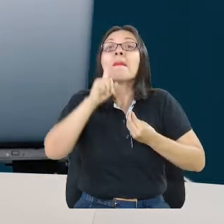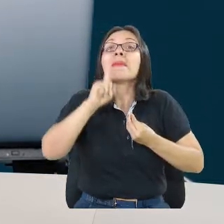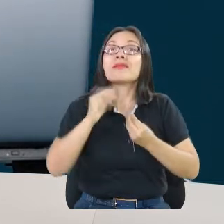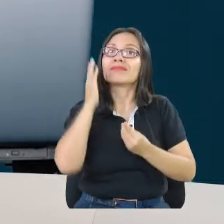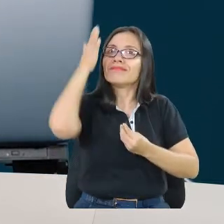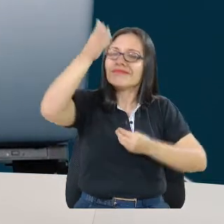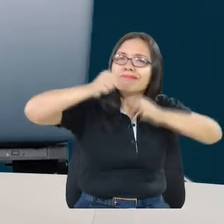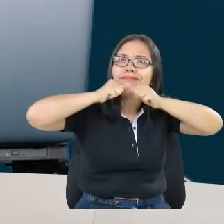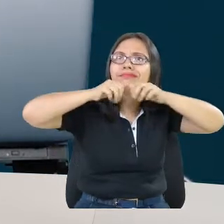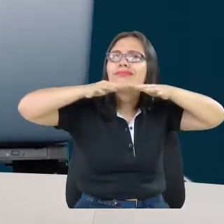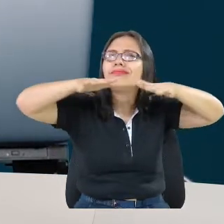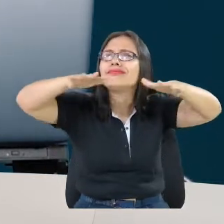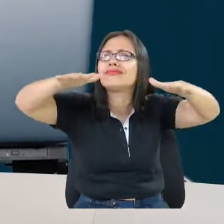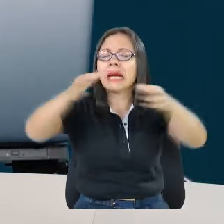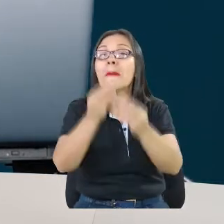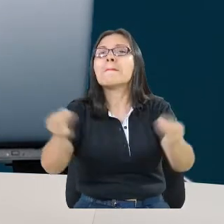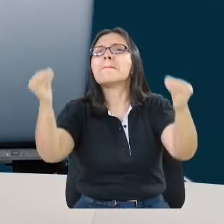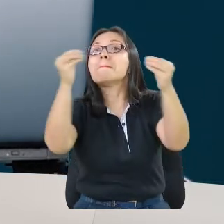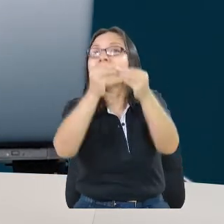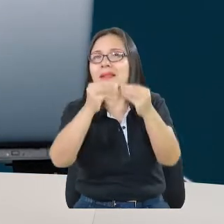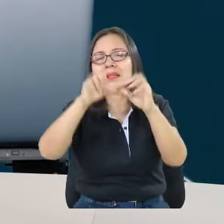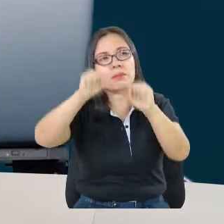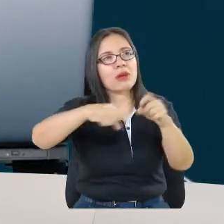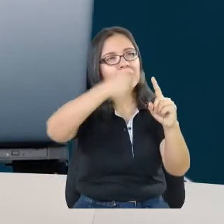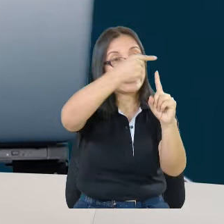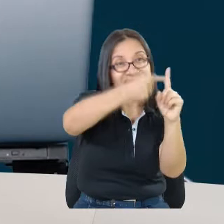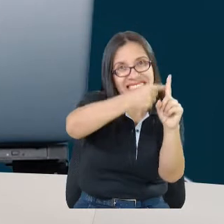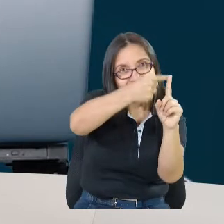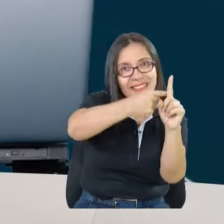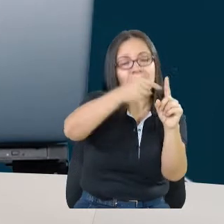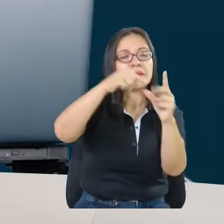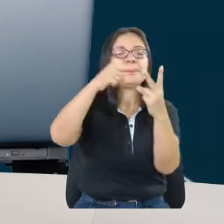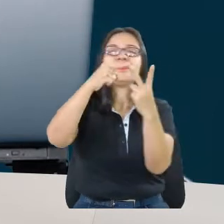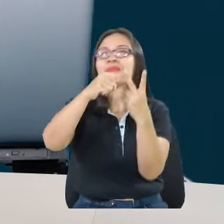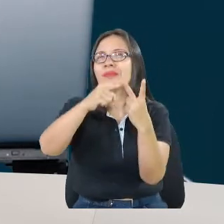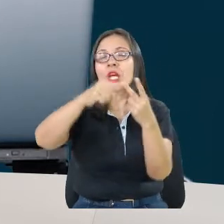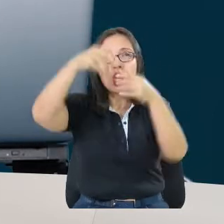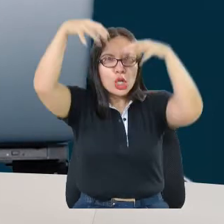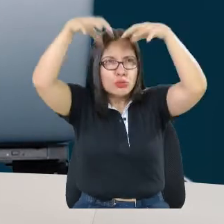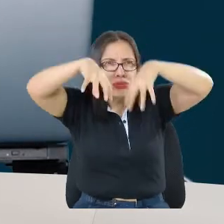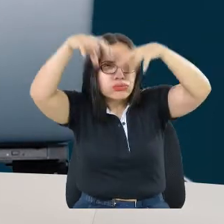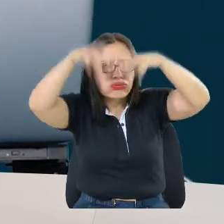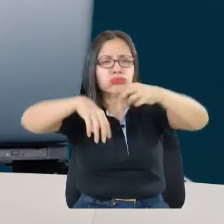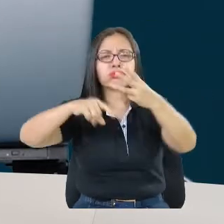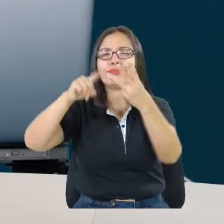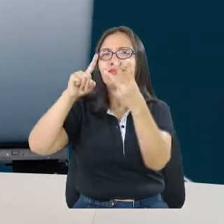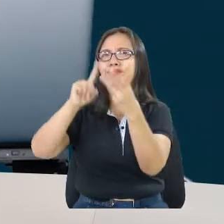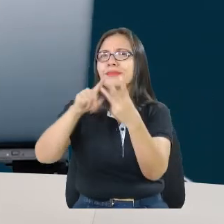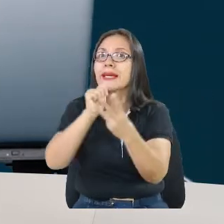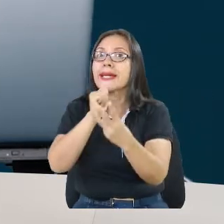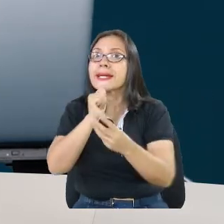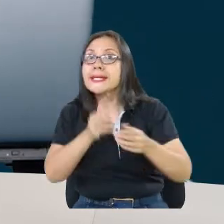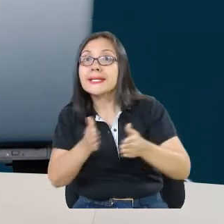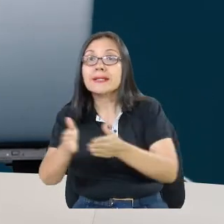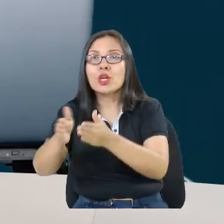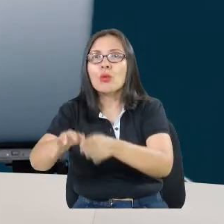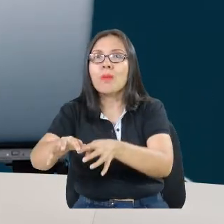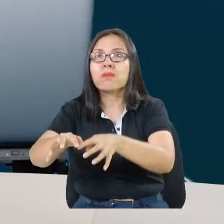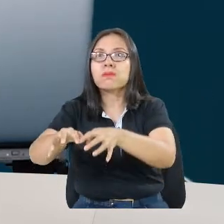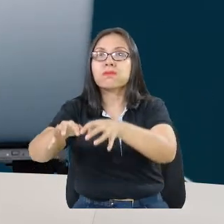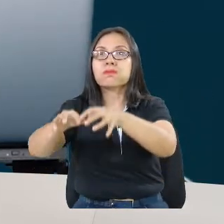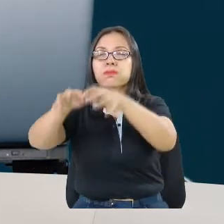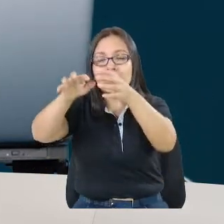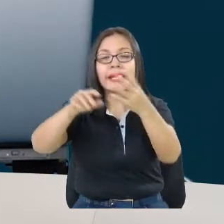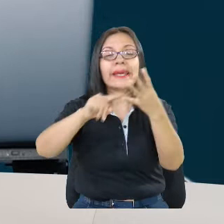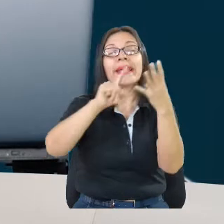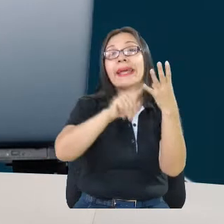medir variables como temperatura, lluvias, nivel de ríos, desplazamientos del terreno, entre otras.